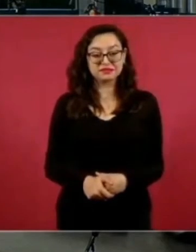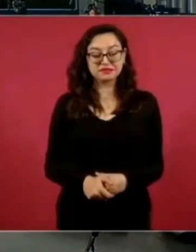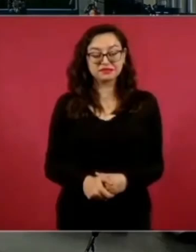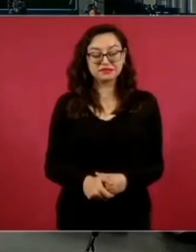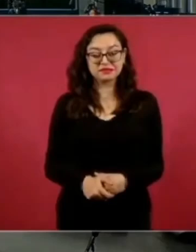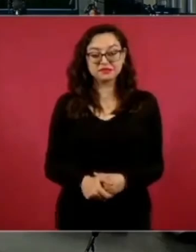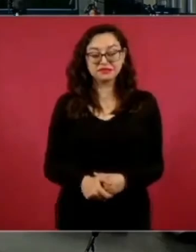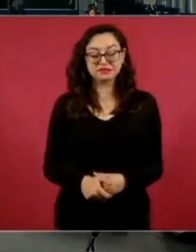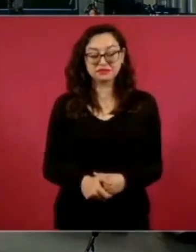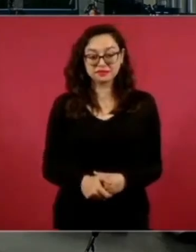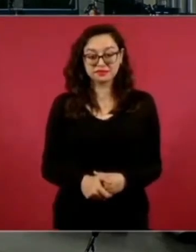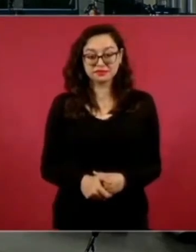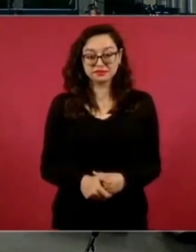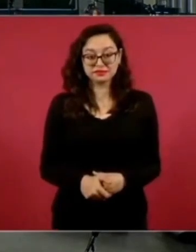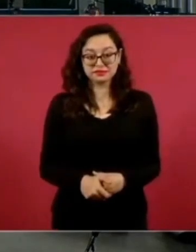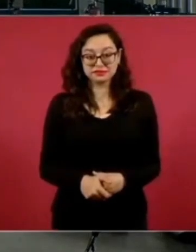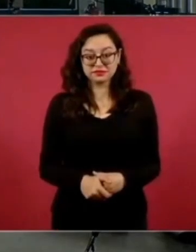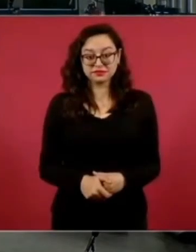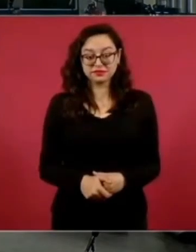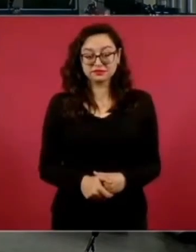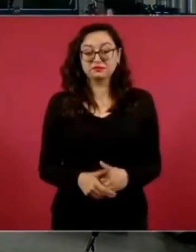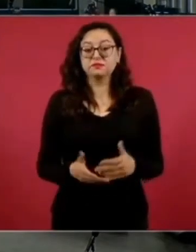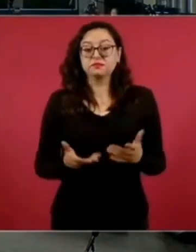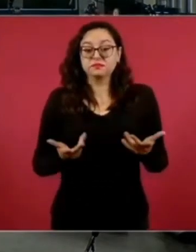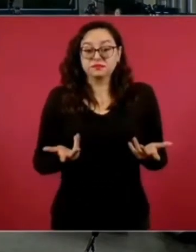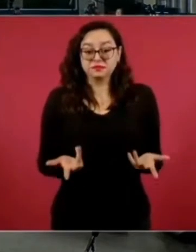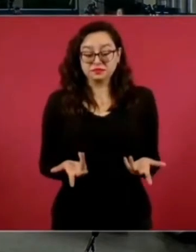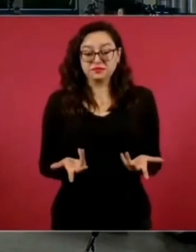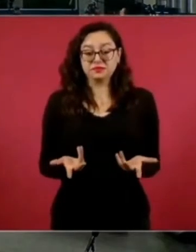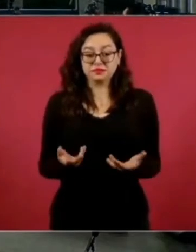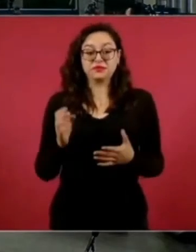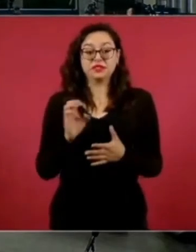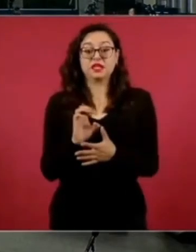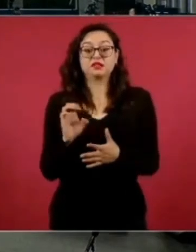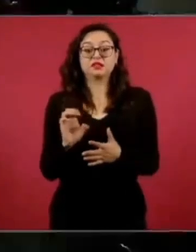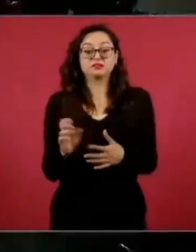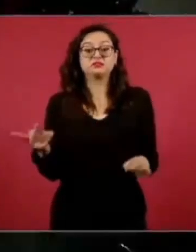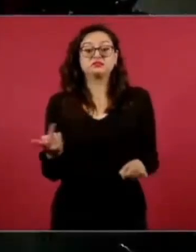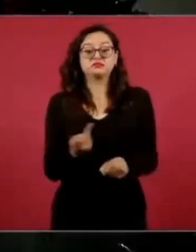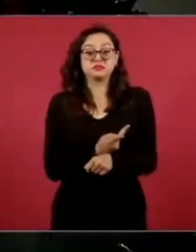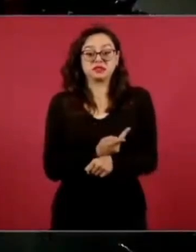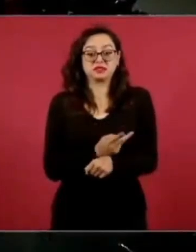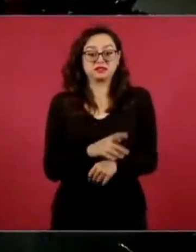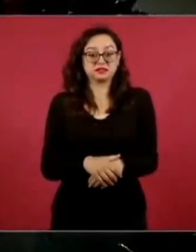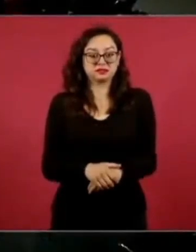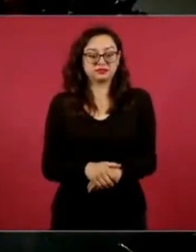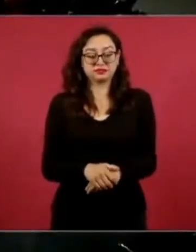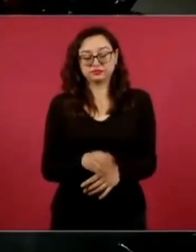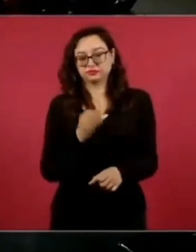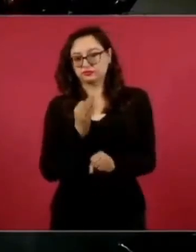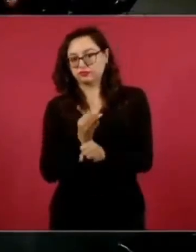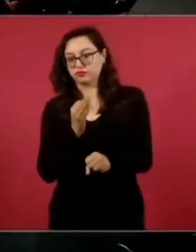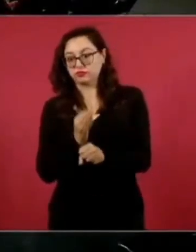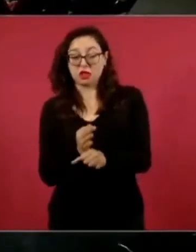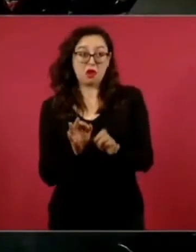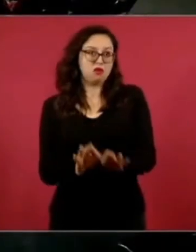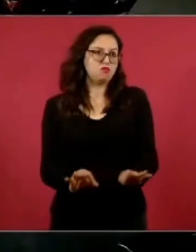Entonces, todo esto porque está ahora el debate del conocimiento,